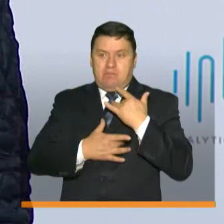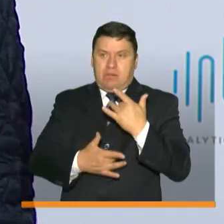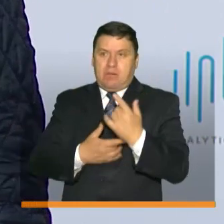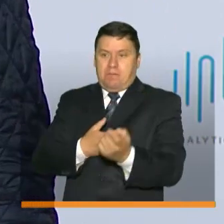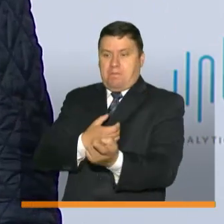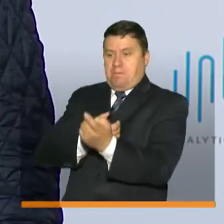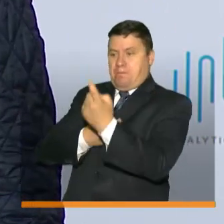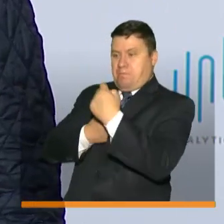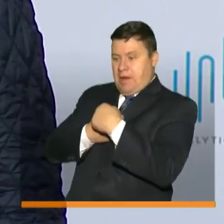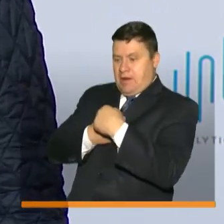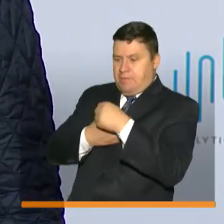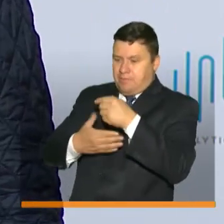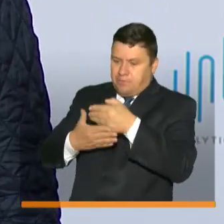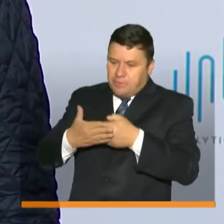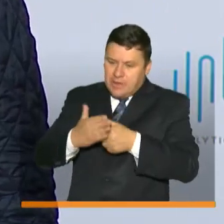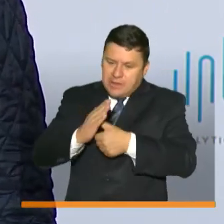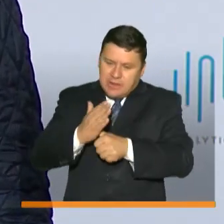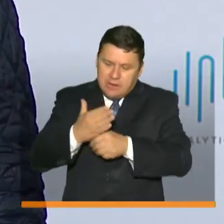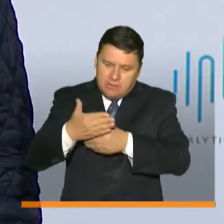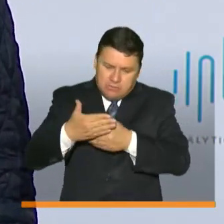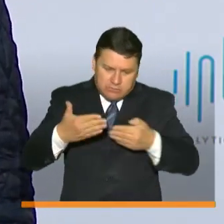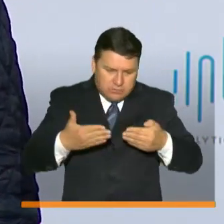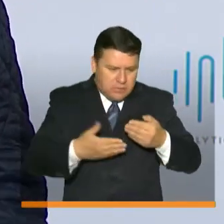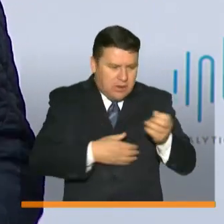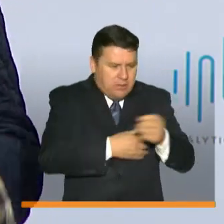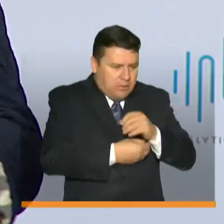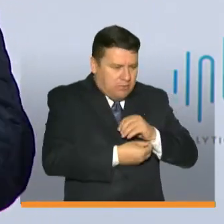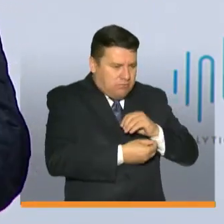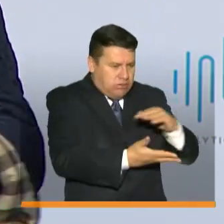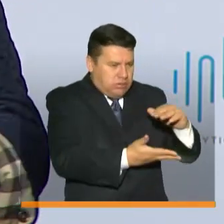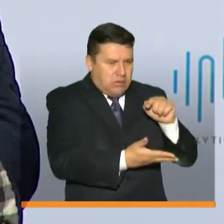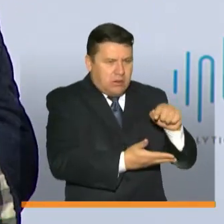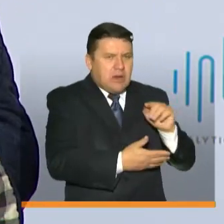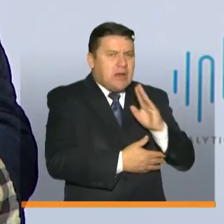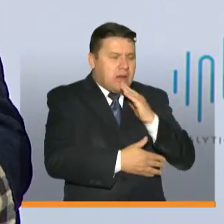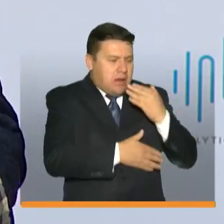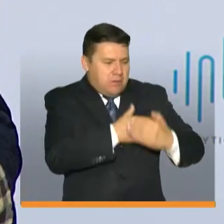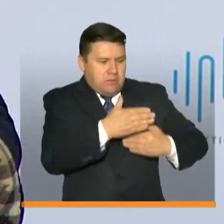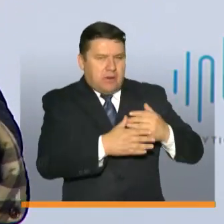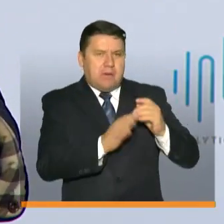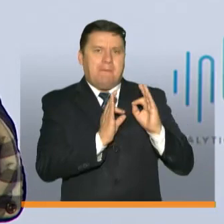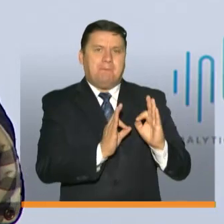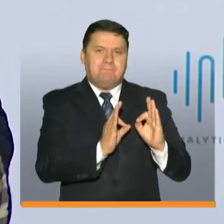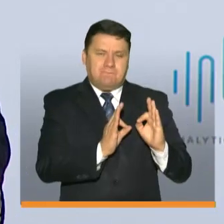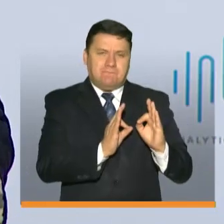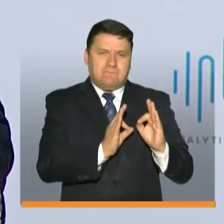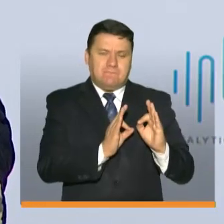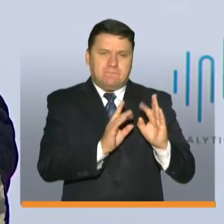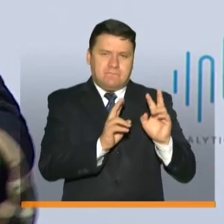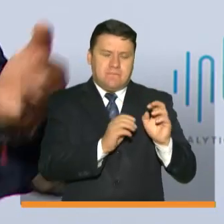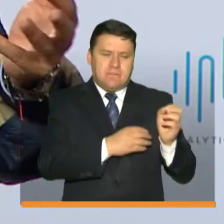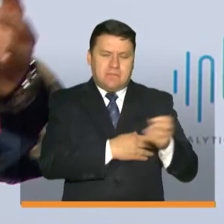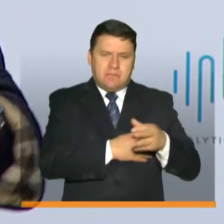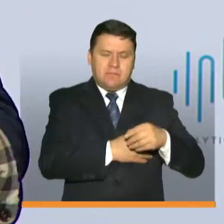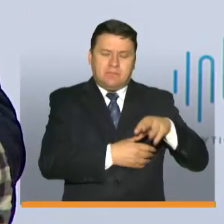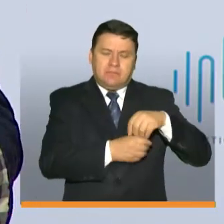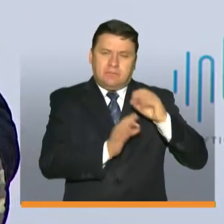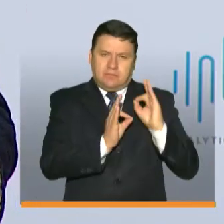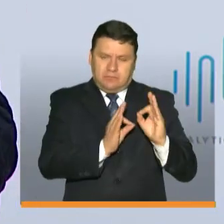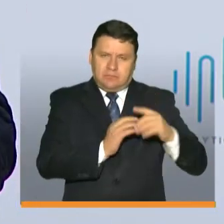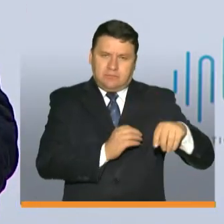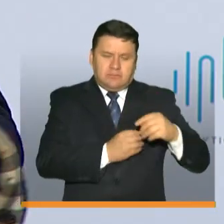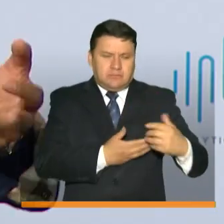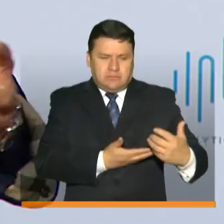hasta el momento que con su ser la ciudadanía un colombiano recibe mercado sepa que todo este proceso garantizó el contenido de los mercados garantizó